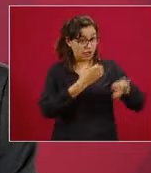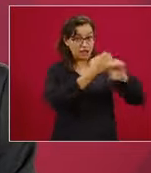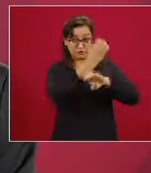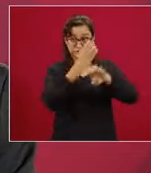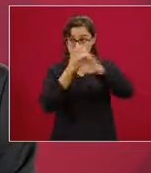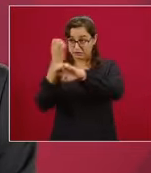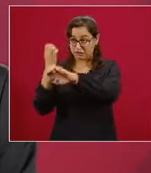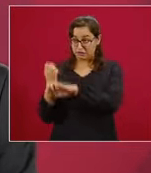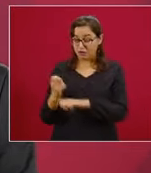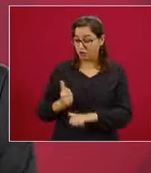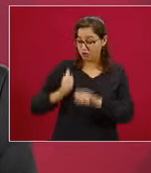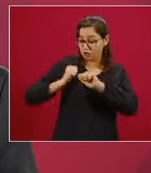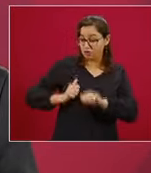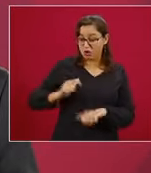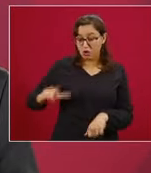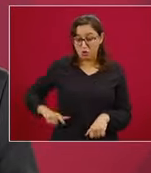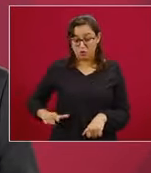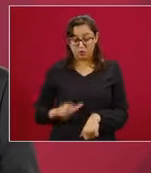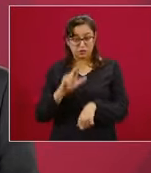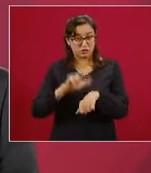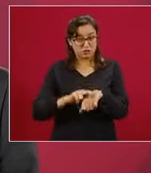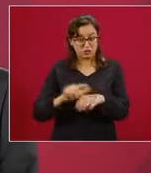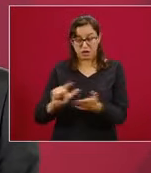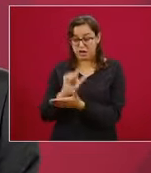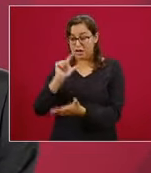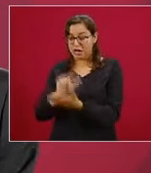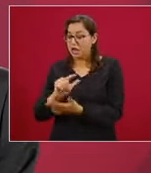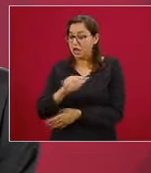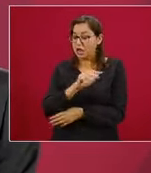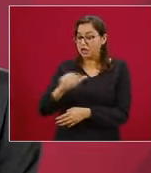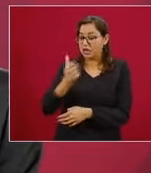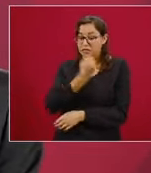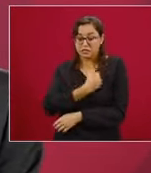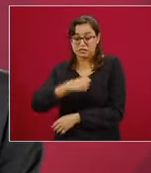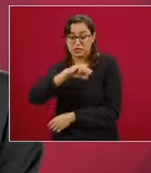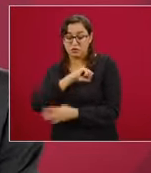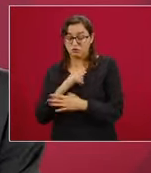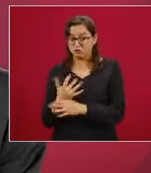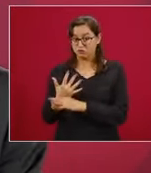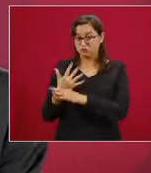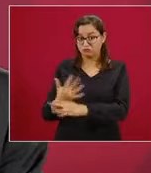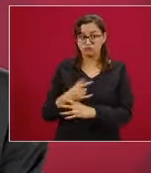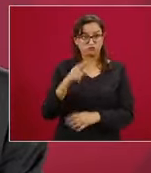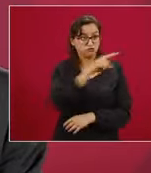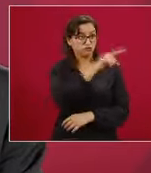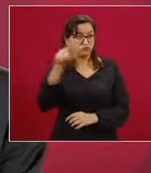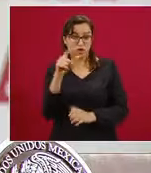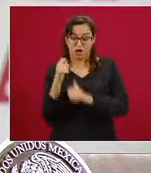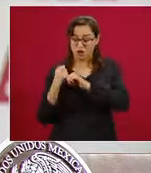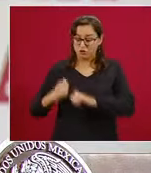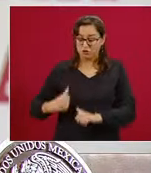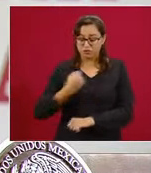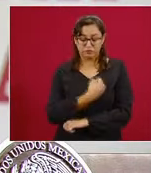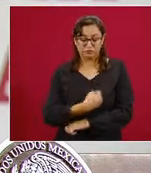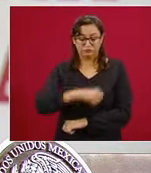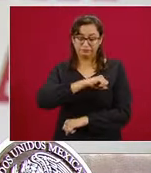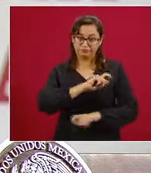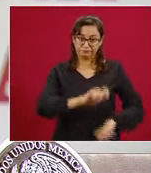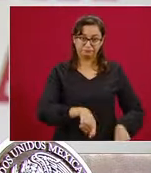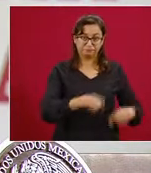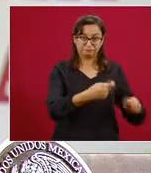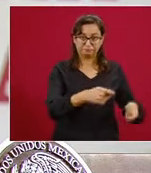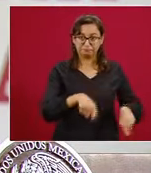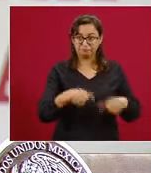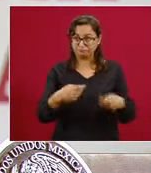sanitarias reconocidas por la Ley General de Salud y tienen responsabilidades específicas para cuidar las acciones de